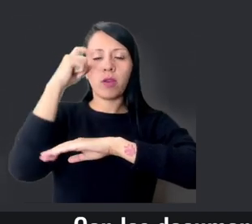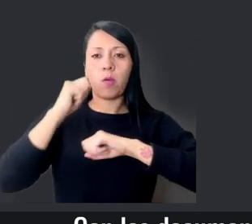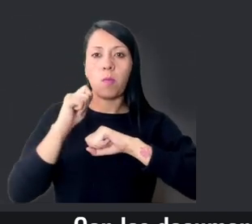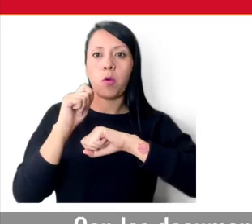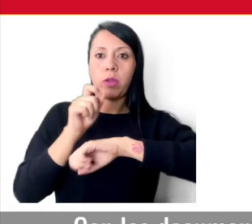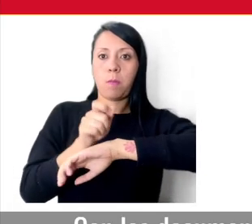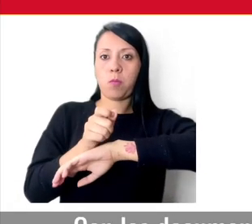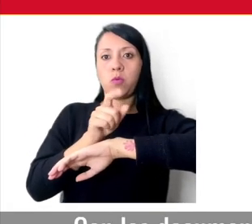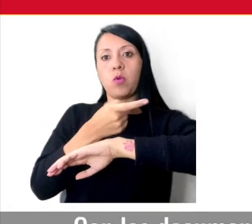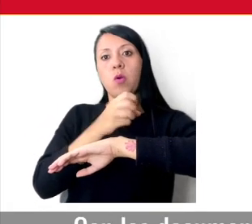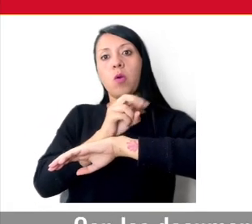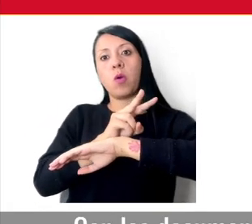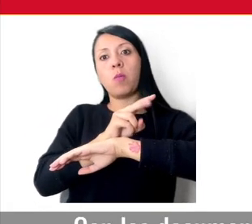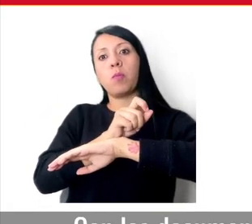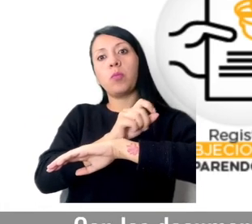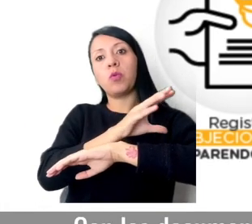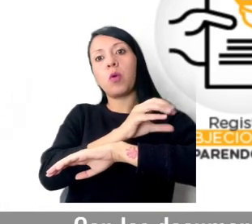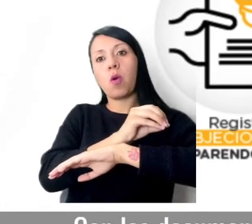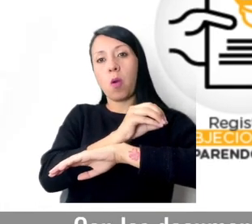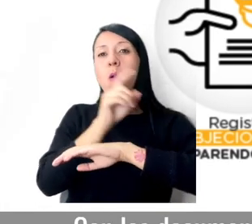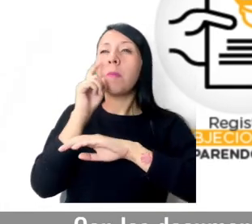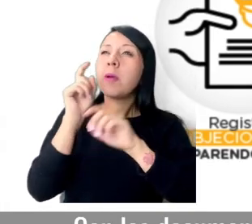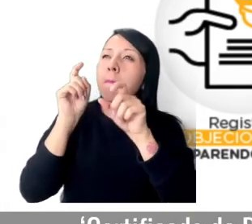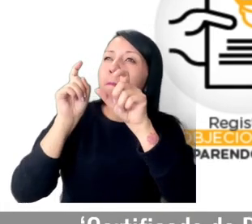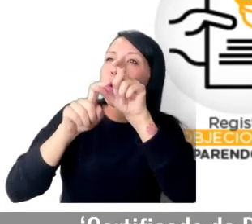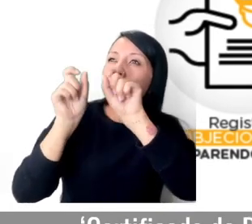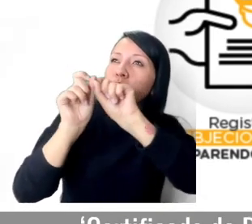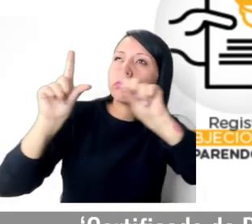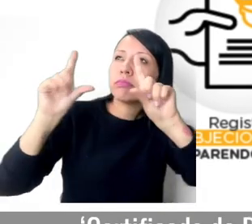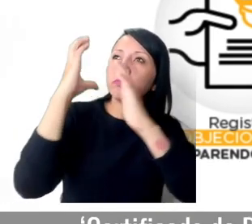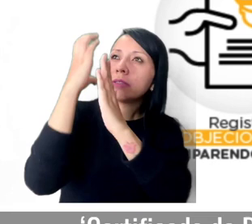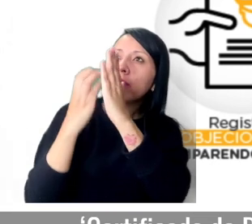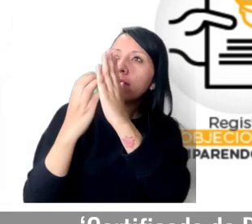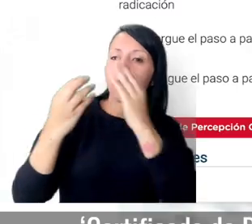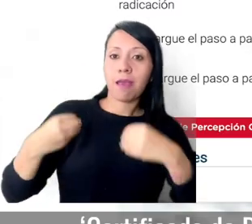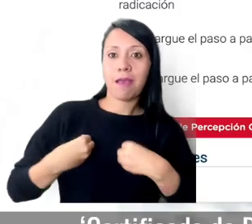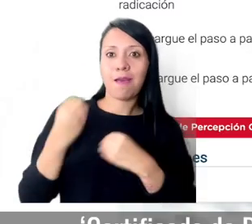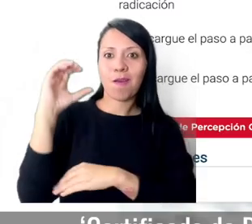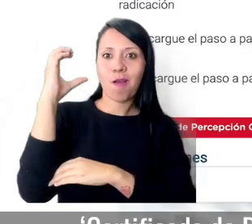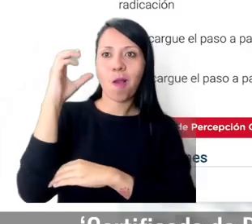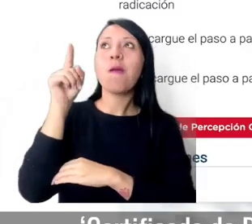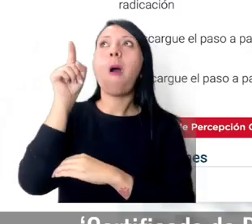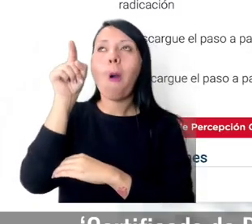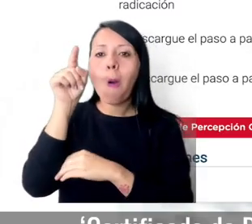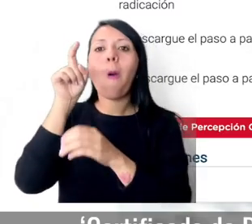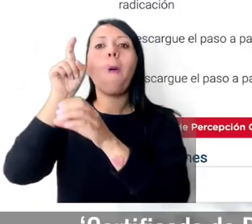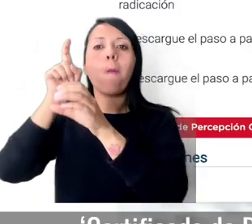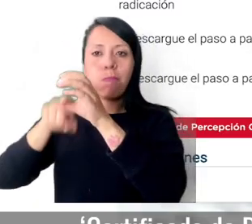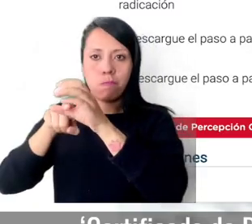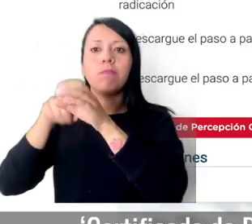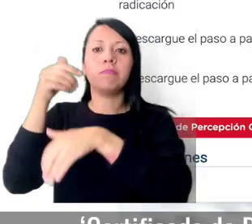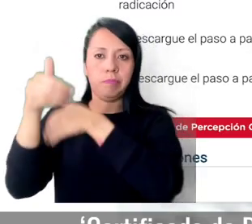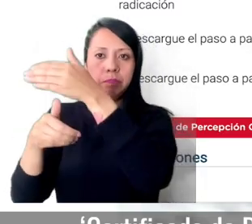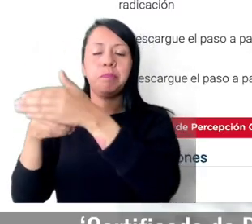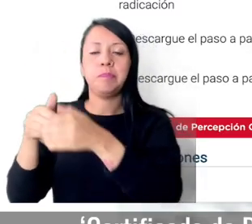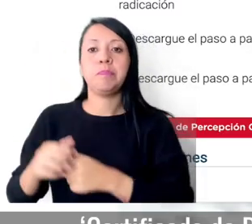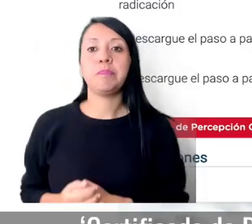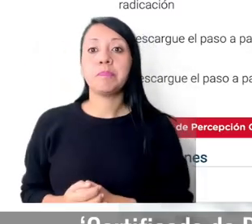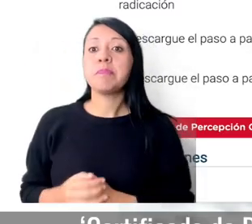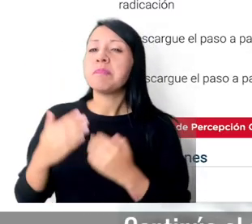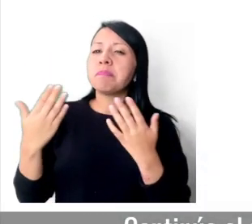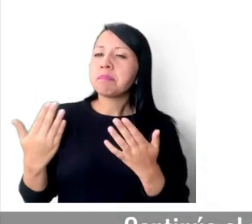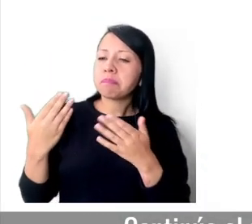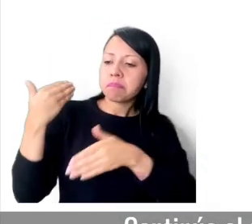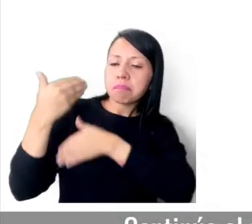.gov.co Haz clic en el botón certificado de residencia y da clic en Genere aquí su certificado de